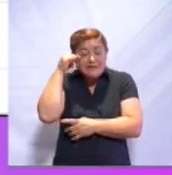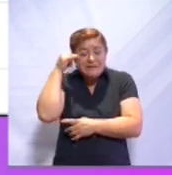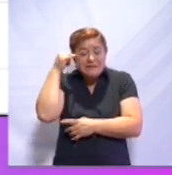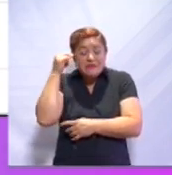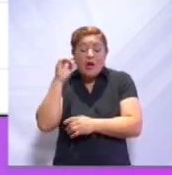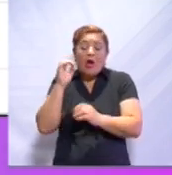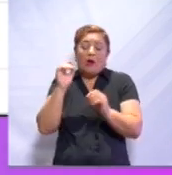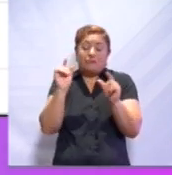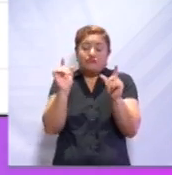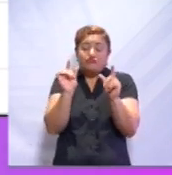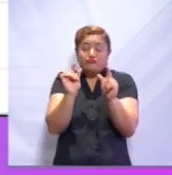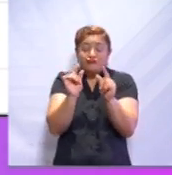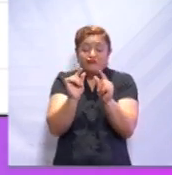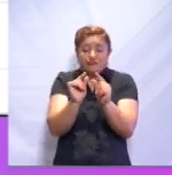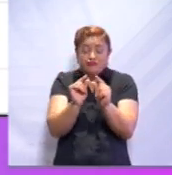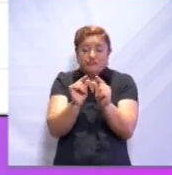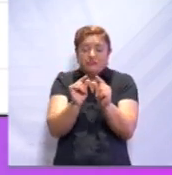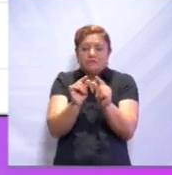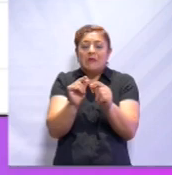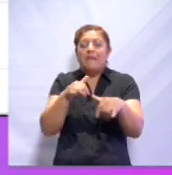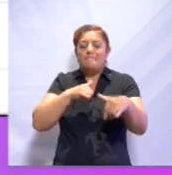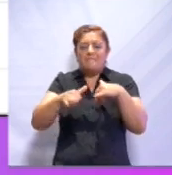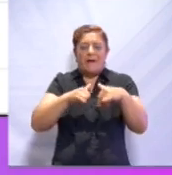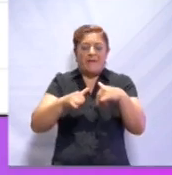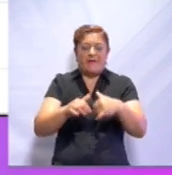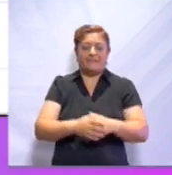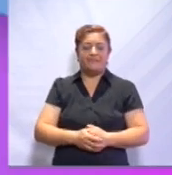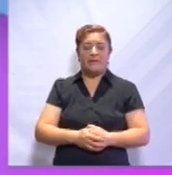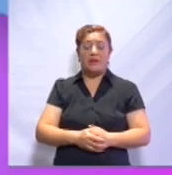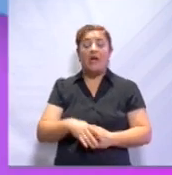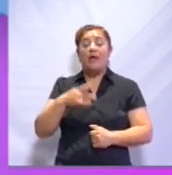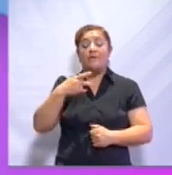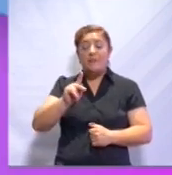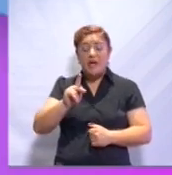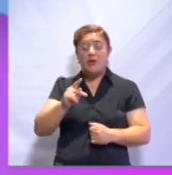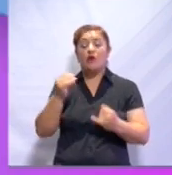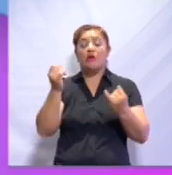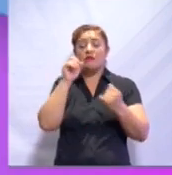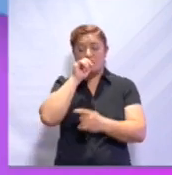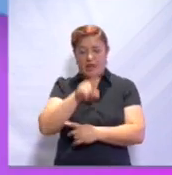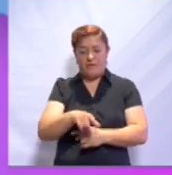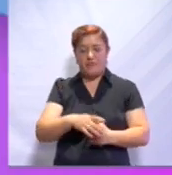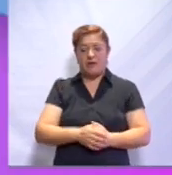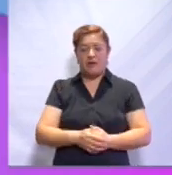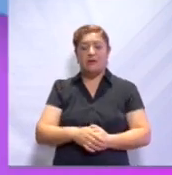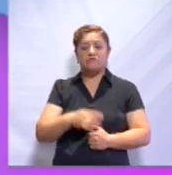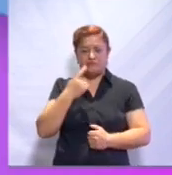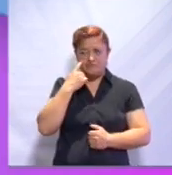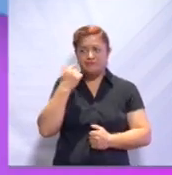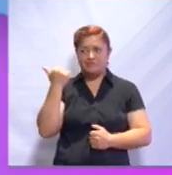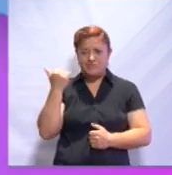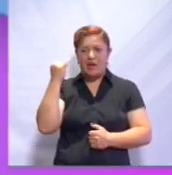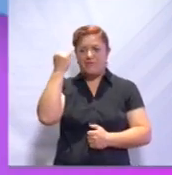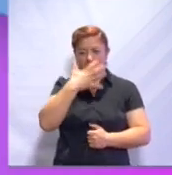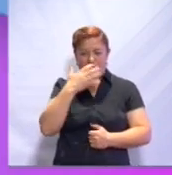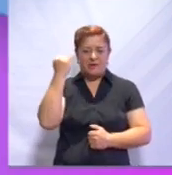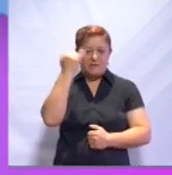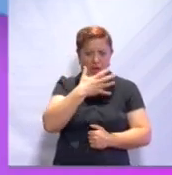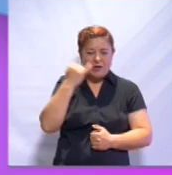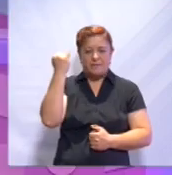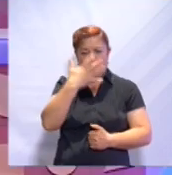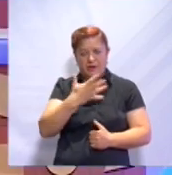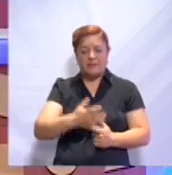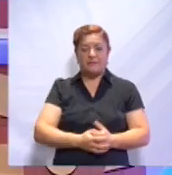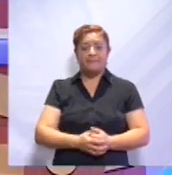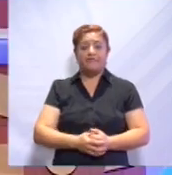reducida en un mapa. Pero fíjate, Viri, también, ya que vimos aquí las imágenes, fíjate que yo